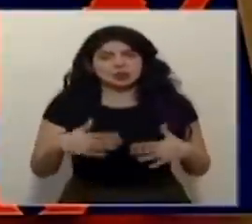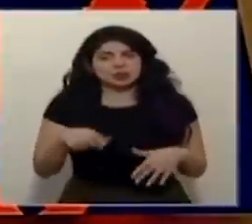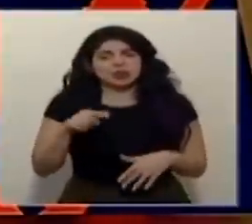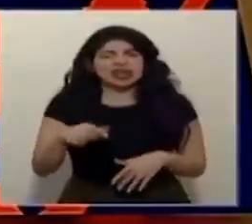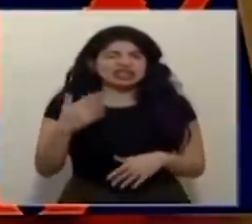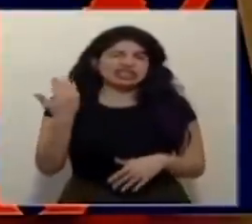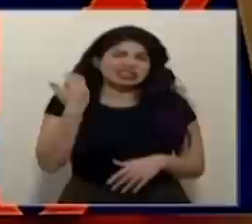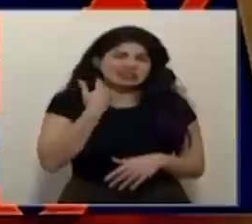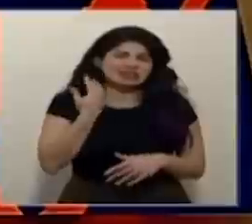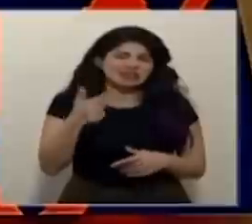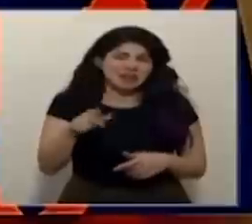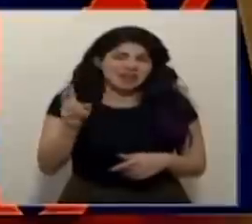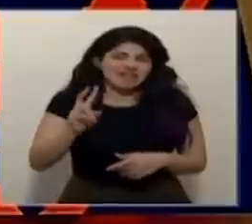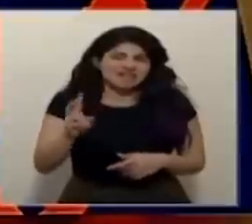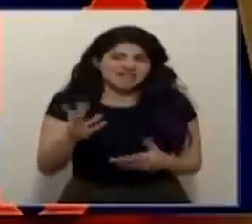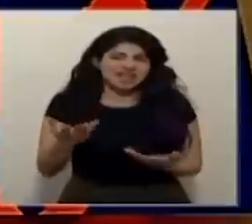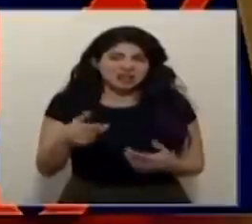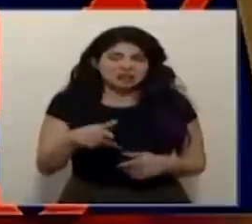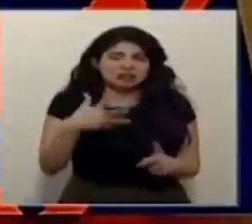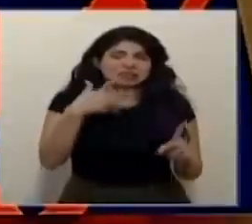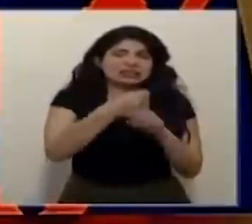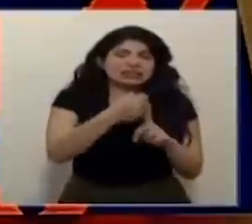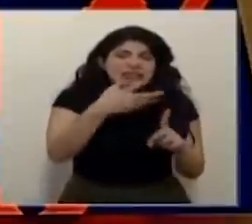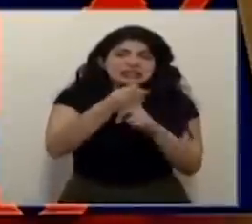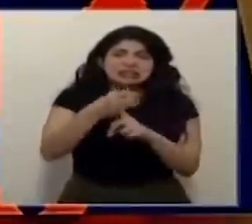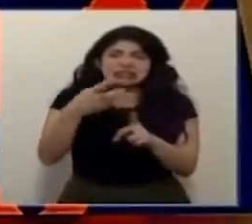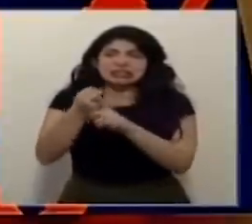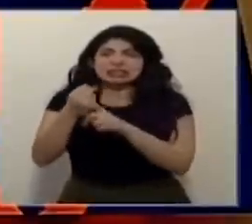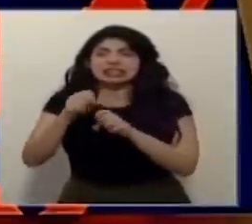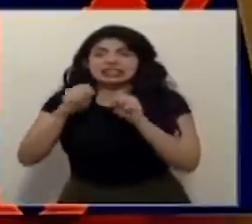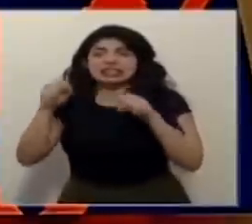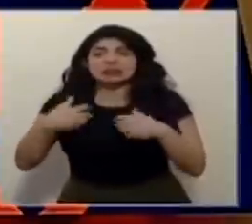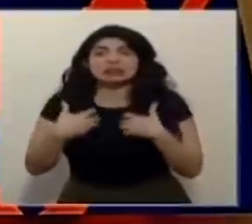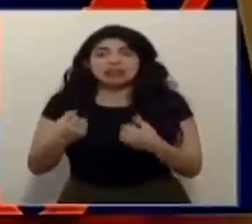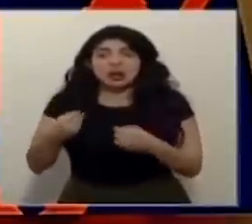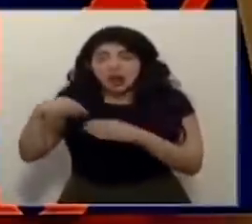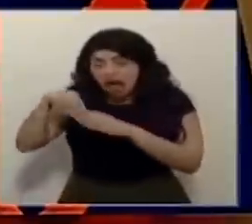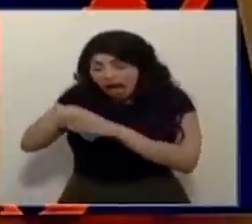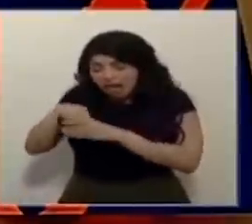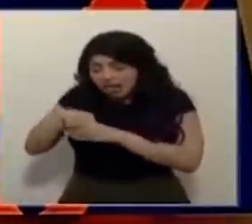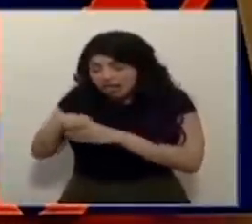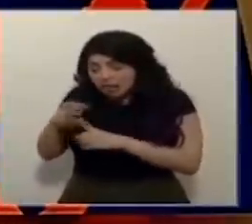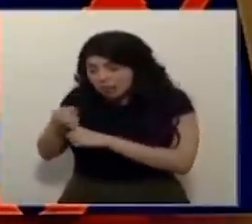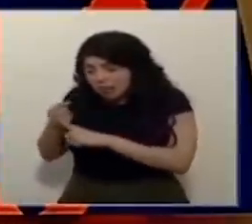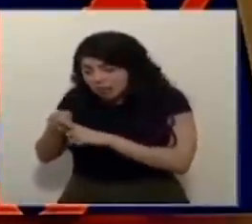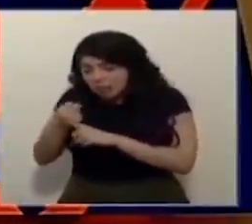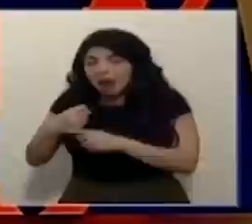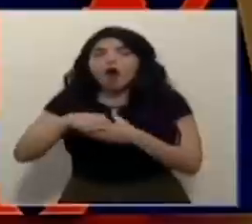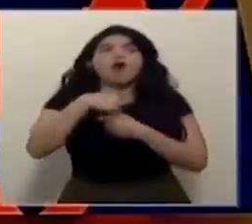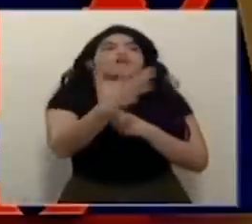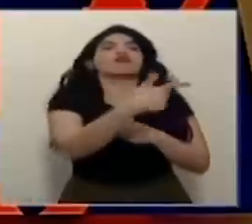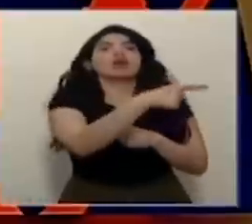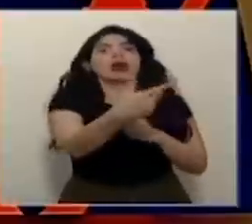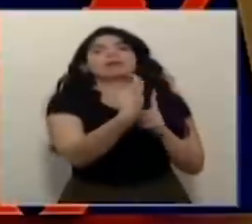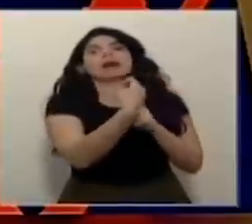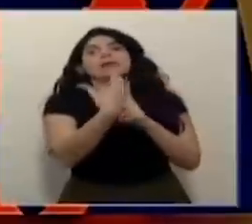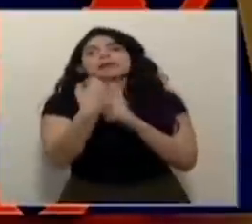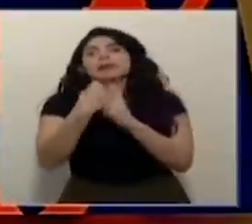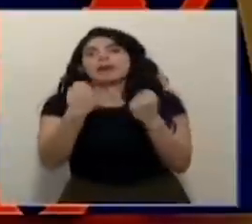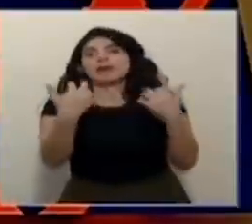jodido de este virus que termina impactando el sistema de salud desde adentro y también desde afuera porque este